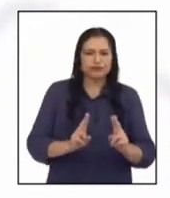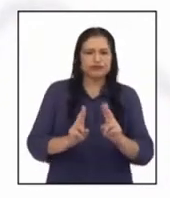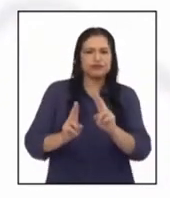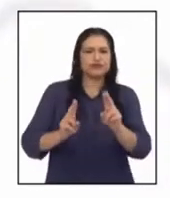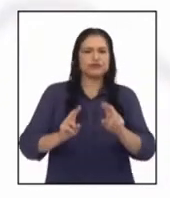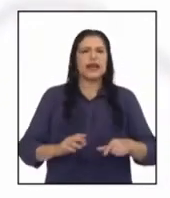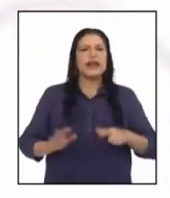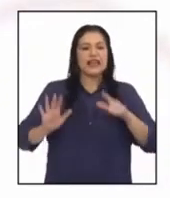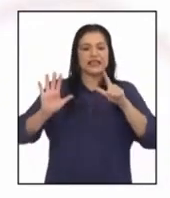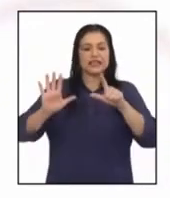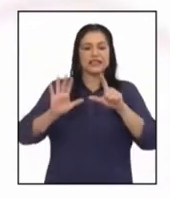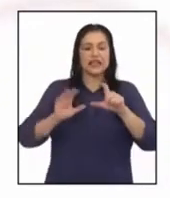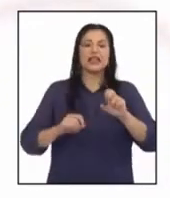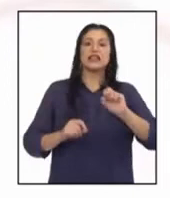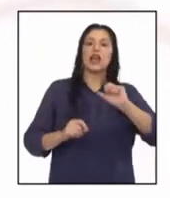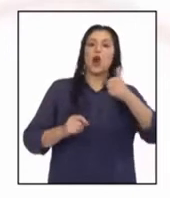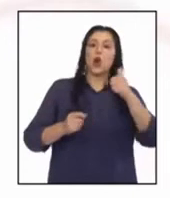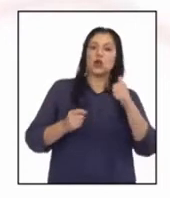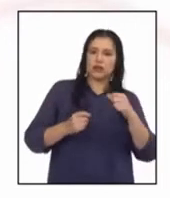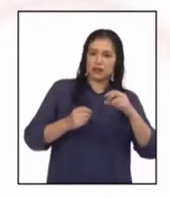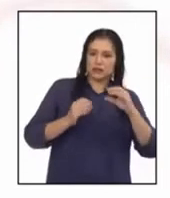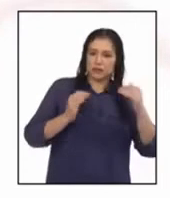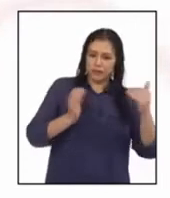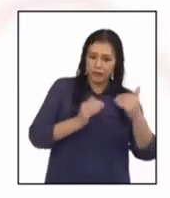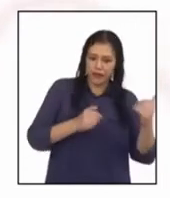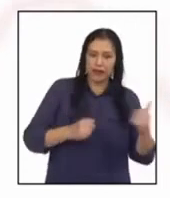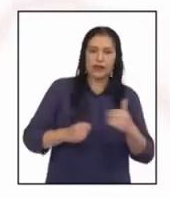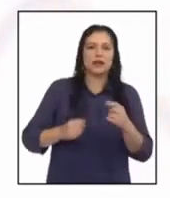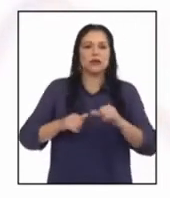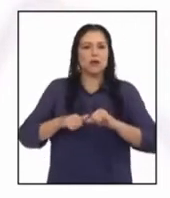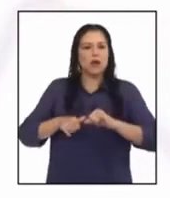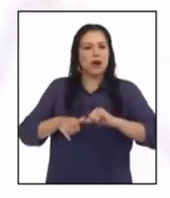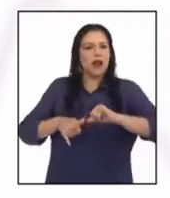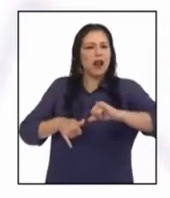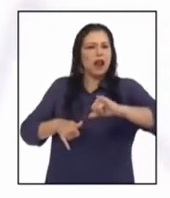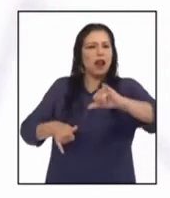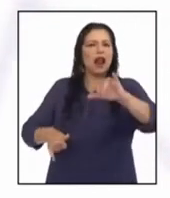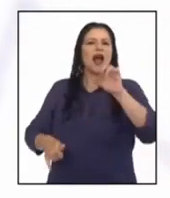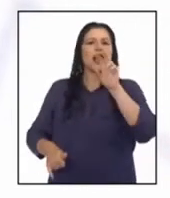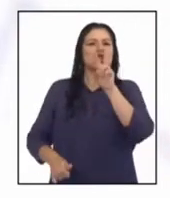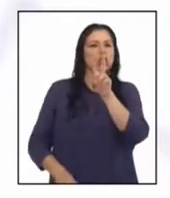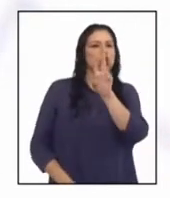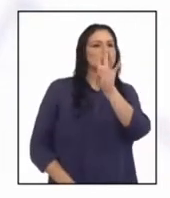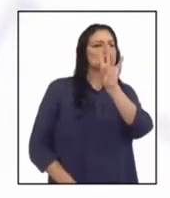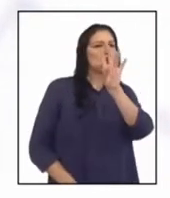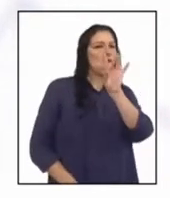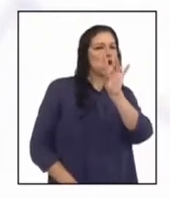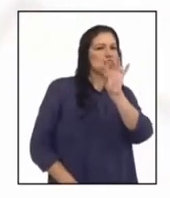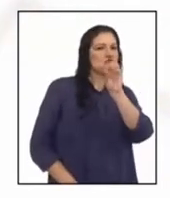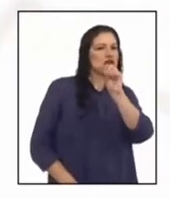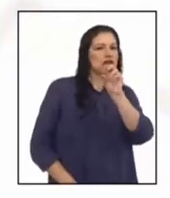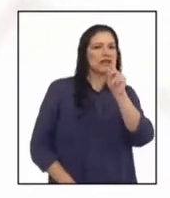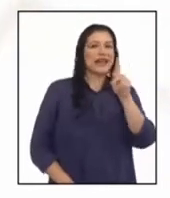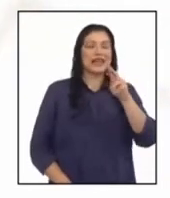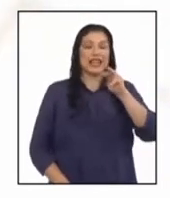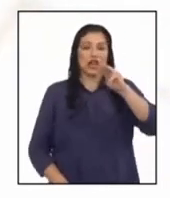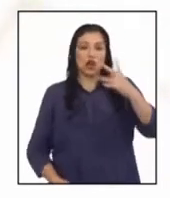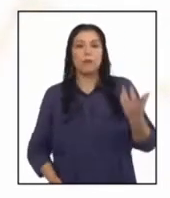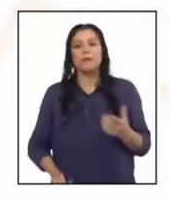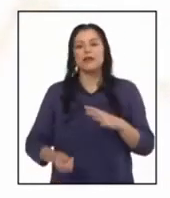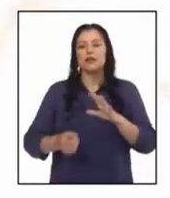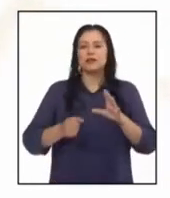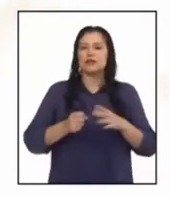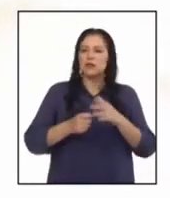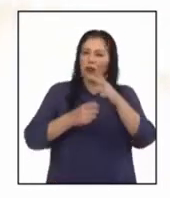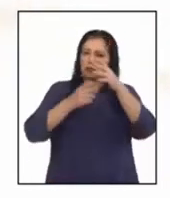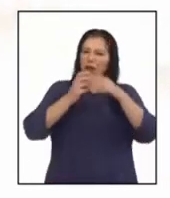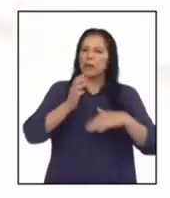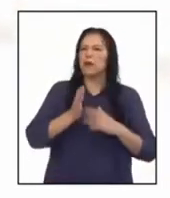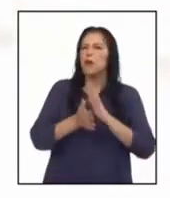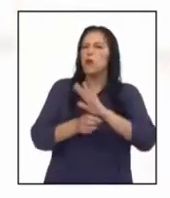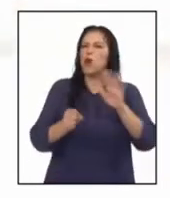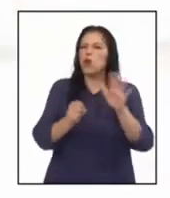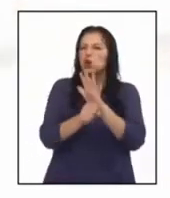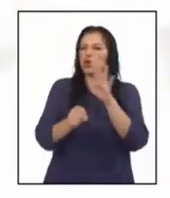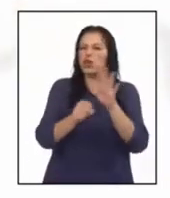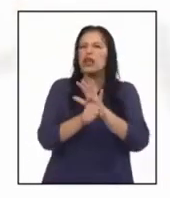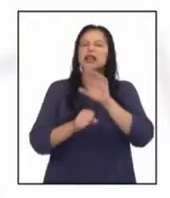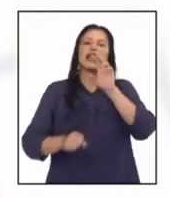siete subcuencas. Tiene una longitud de 280 kilómetros y una superficie total de 12